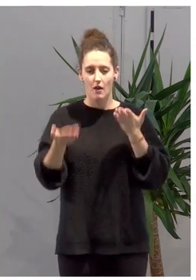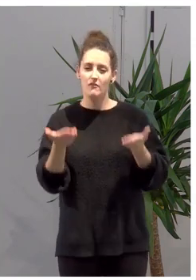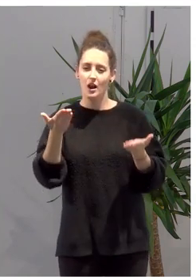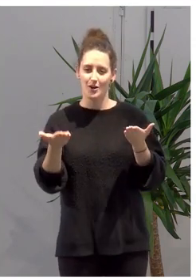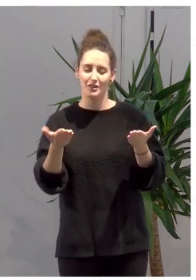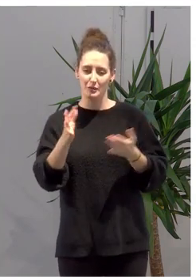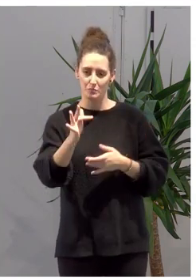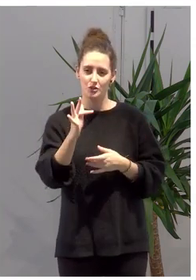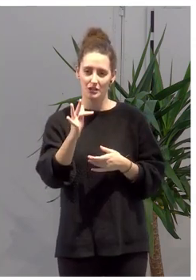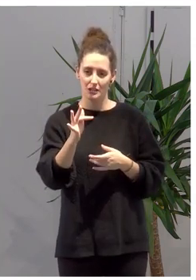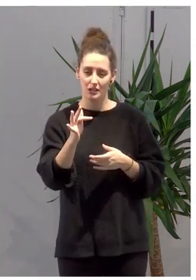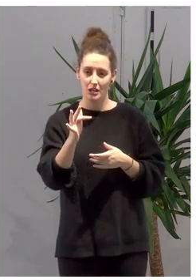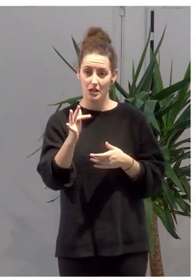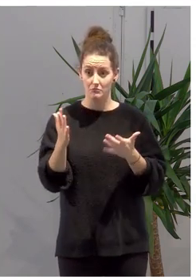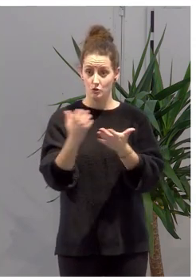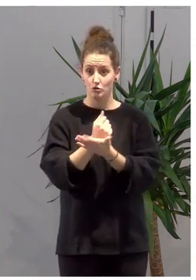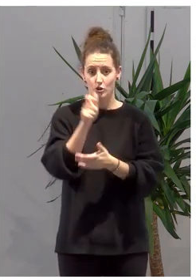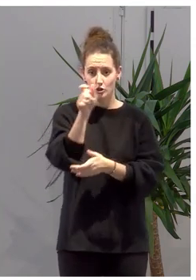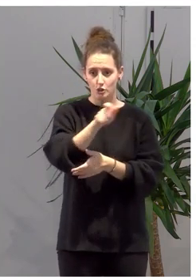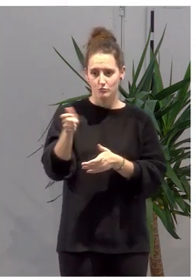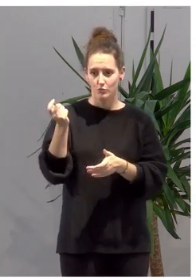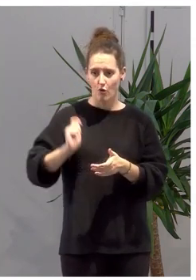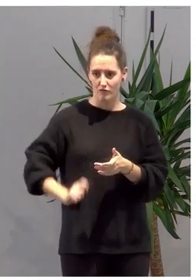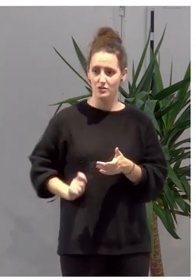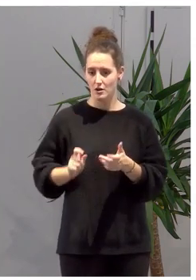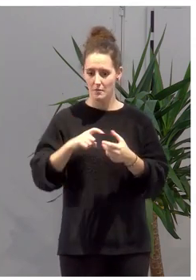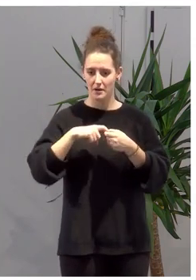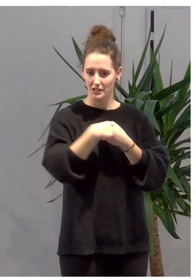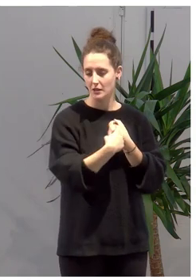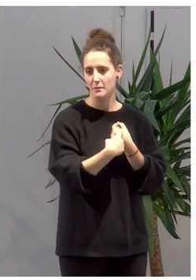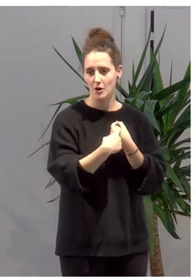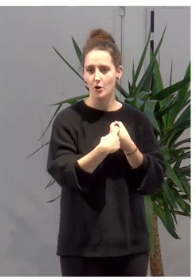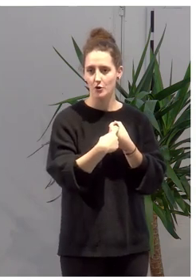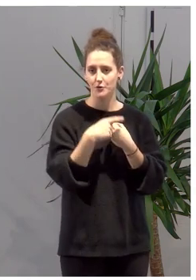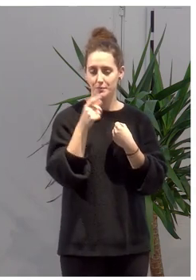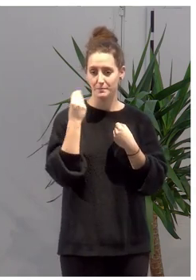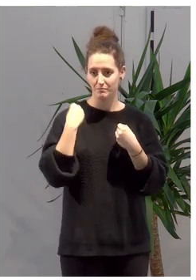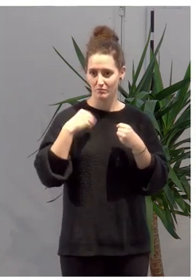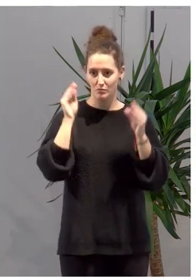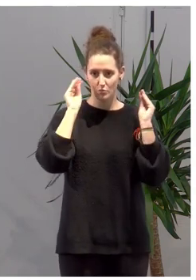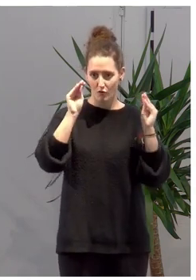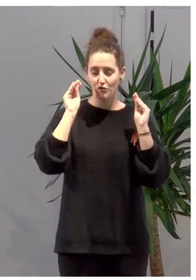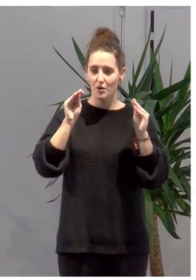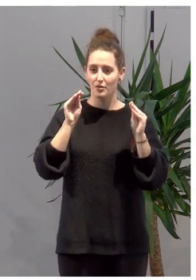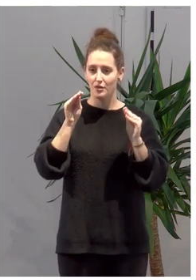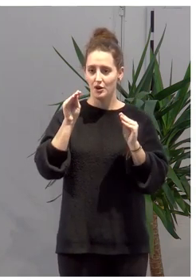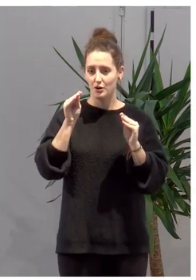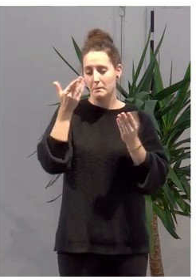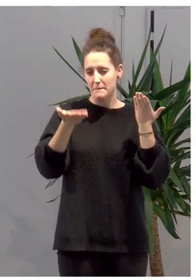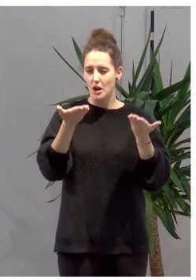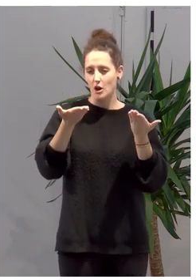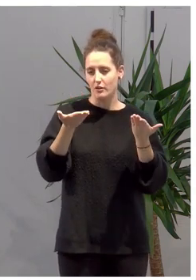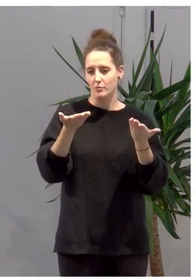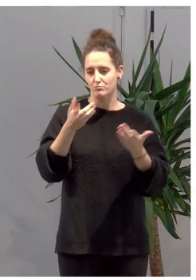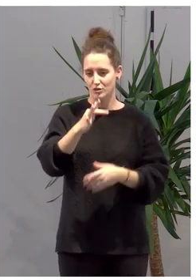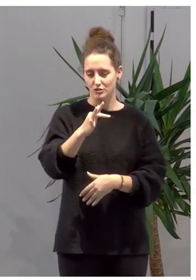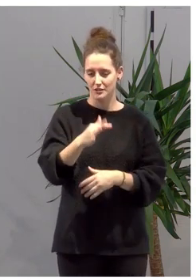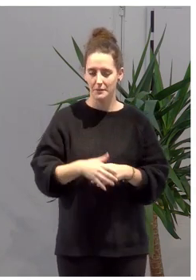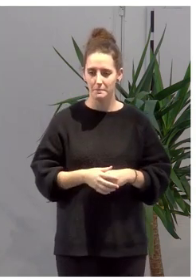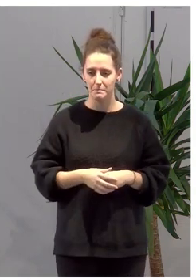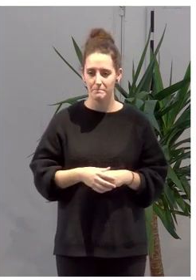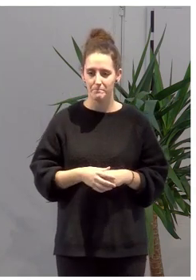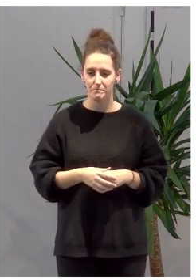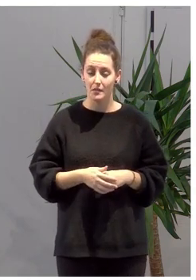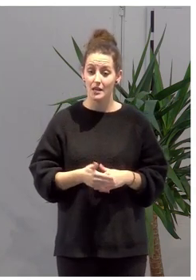positiva de todos los profesionales que participaron en esta formación inicial. Gracias